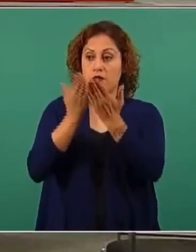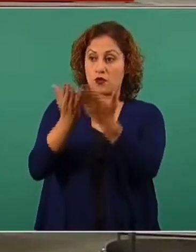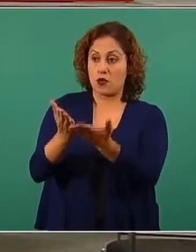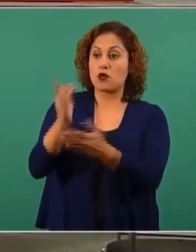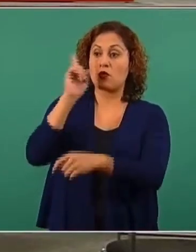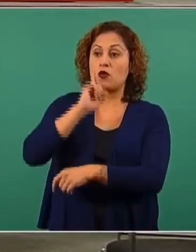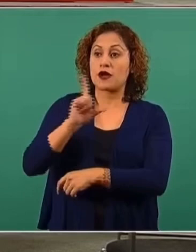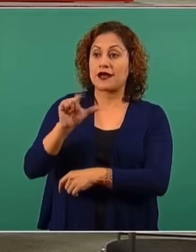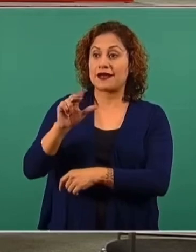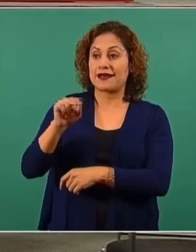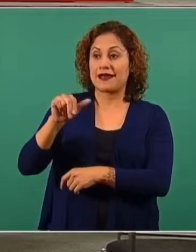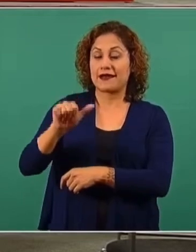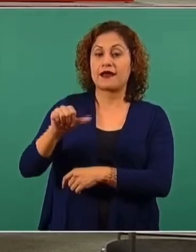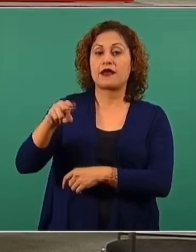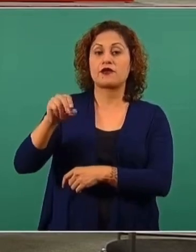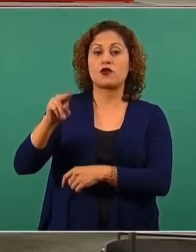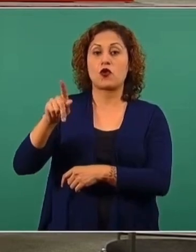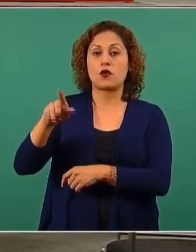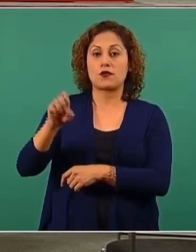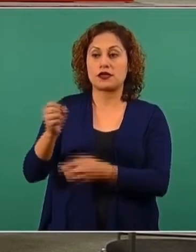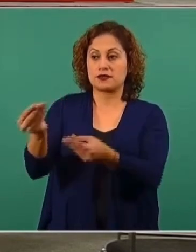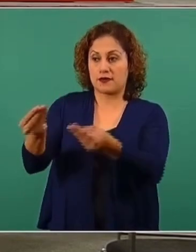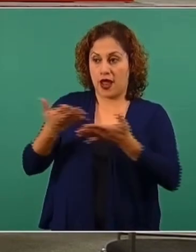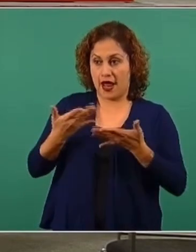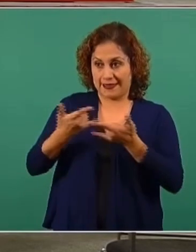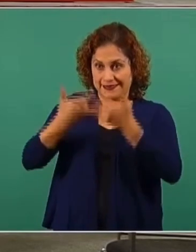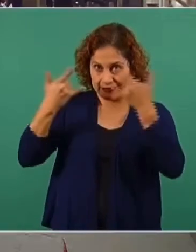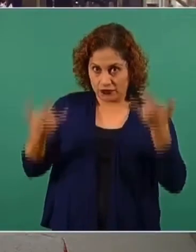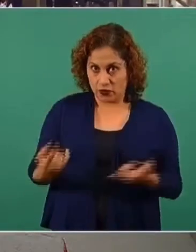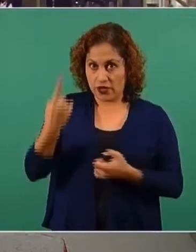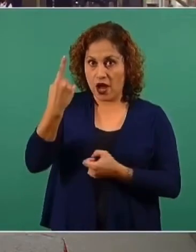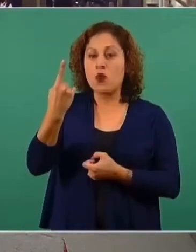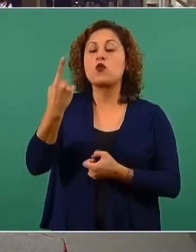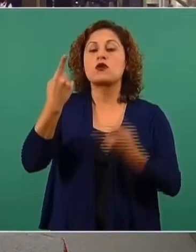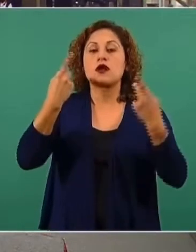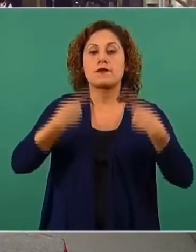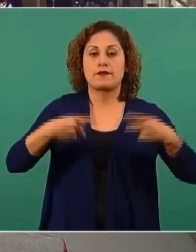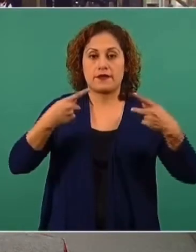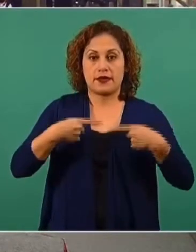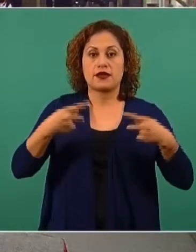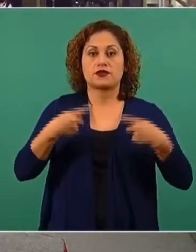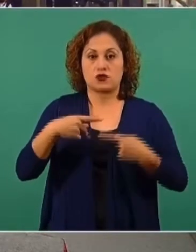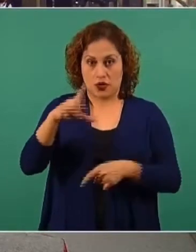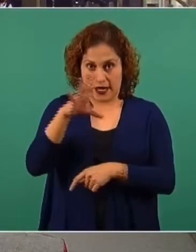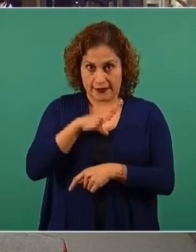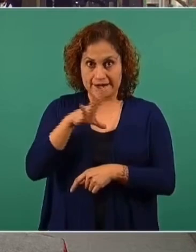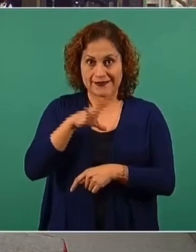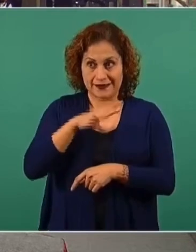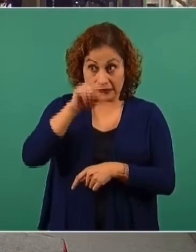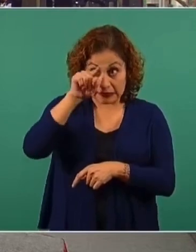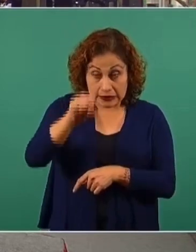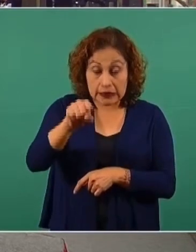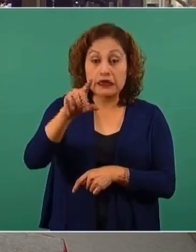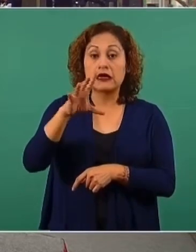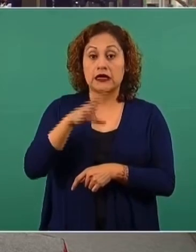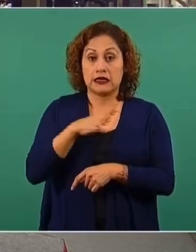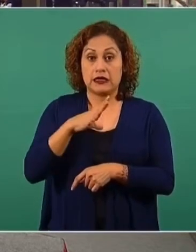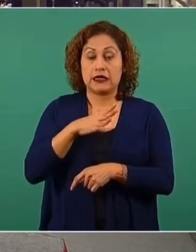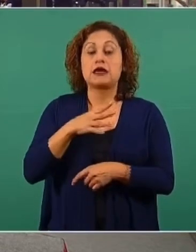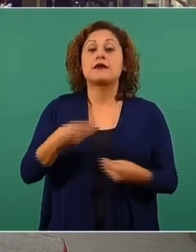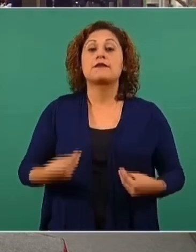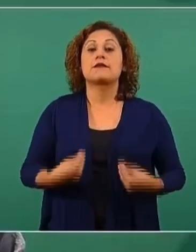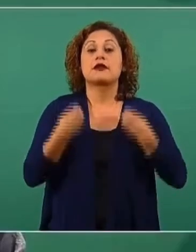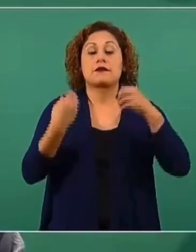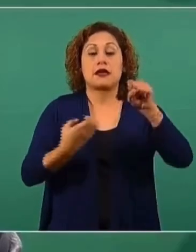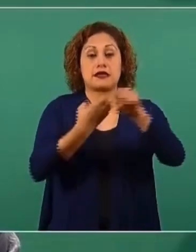agradezco, nos facilitó uno de esos casos, una persona existente, muy específica, residente del Estado